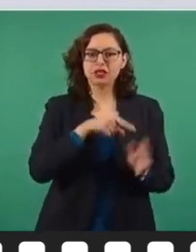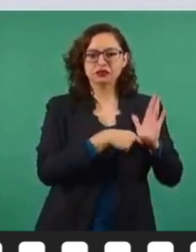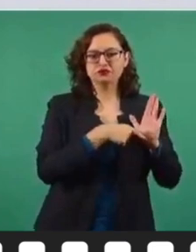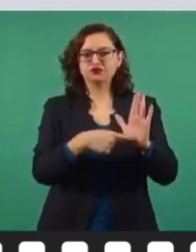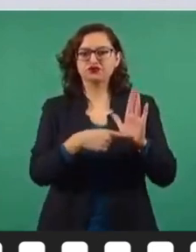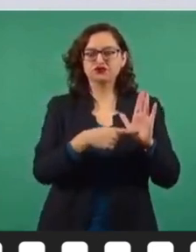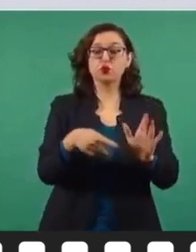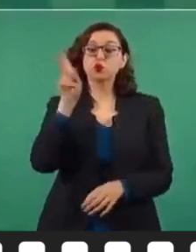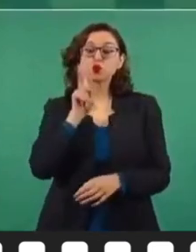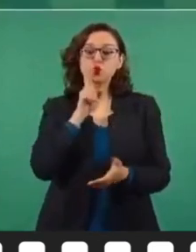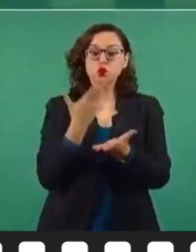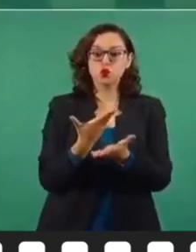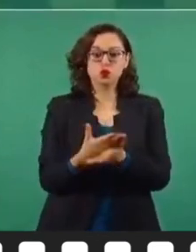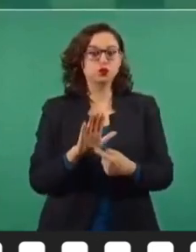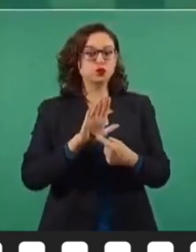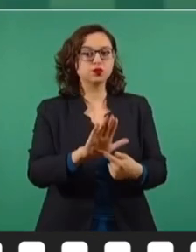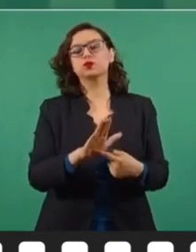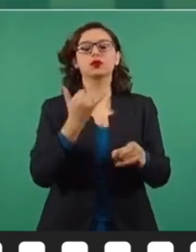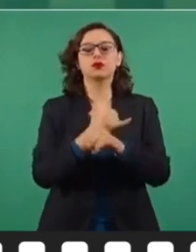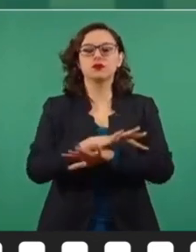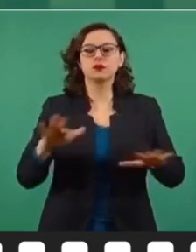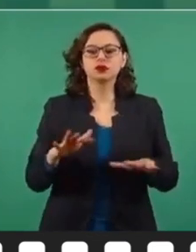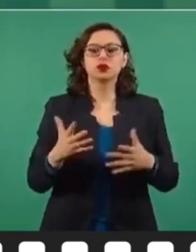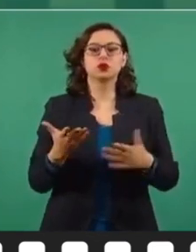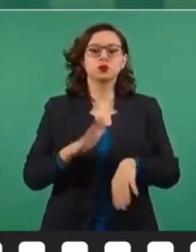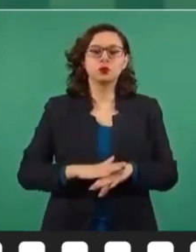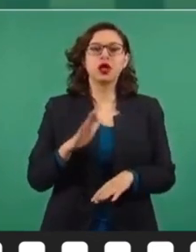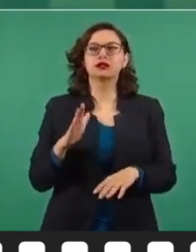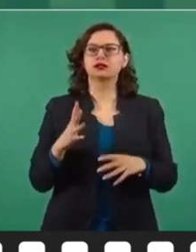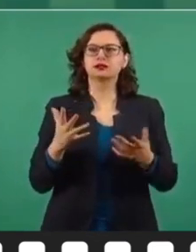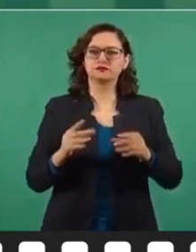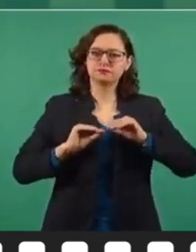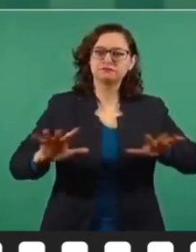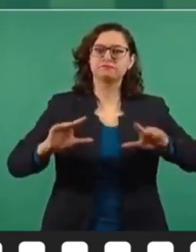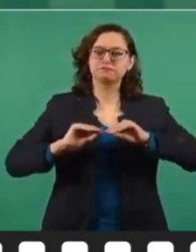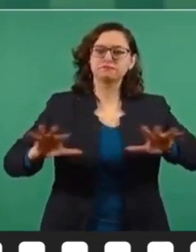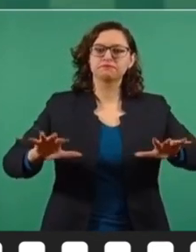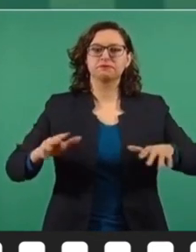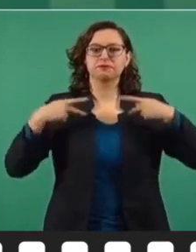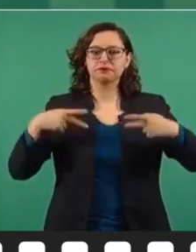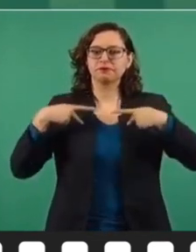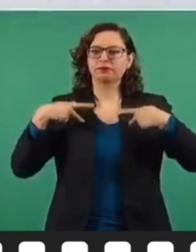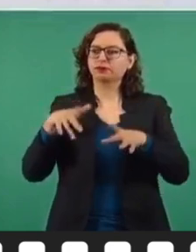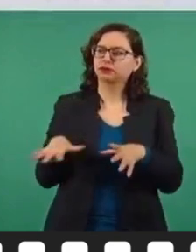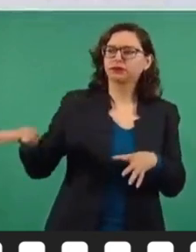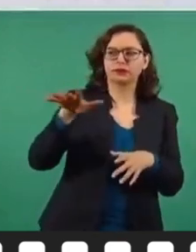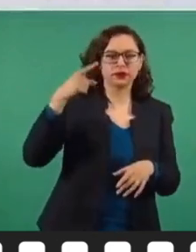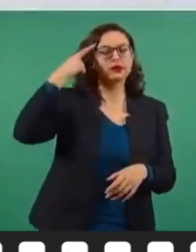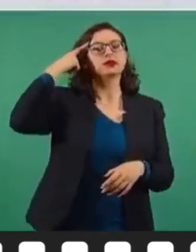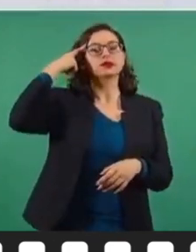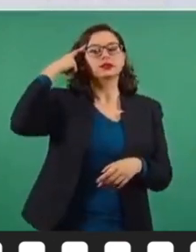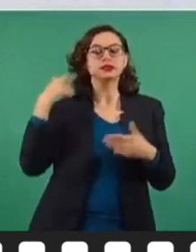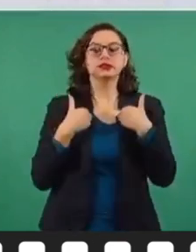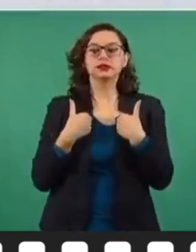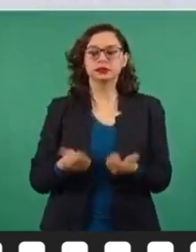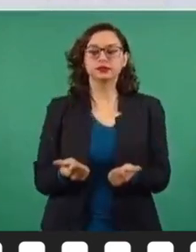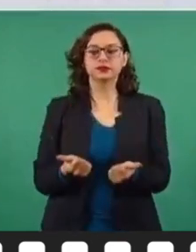y tengamos cada vez más una ciudadanía muy consciente,